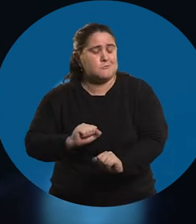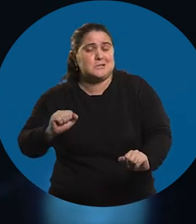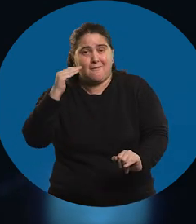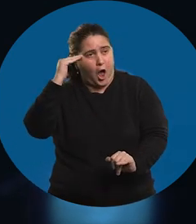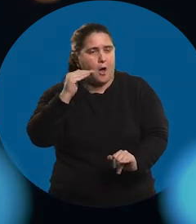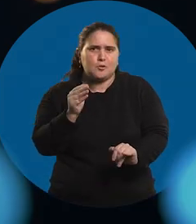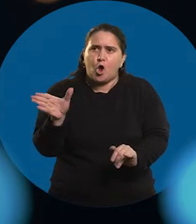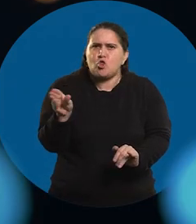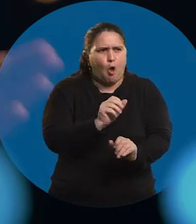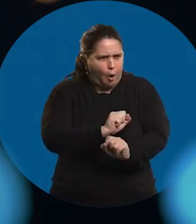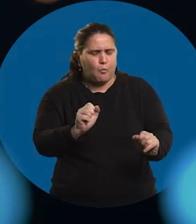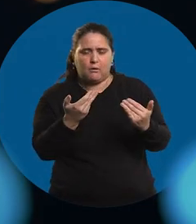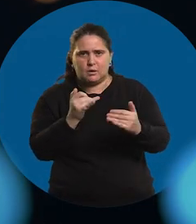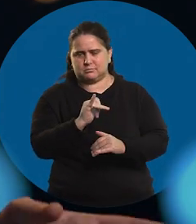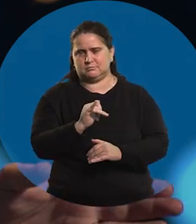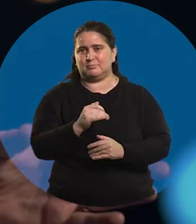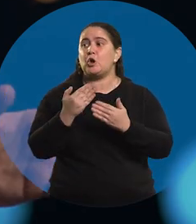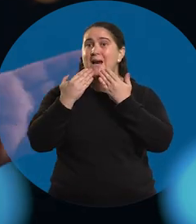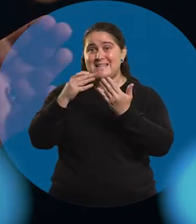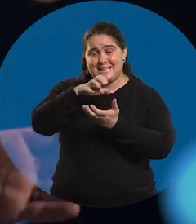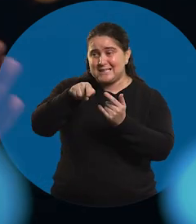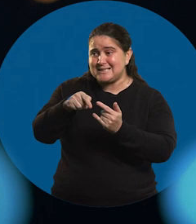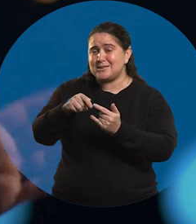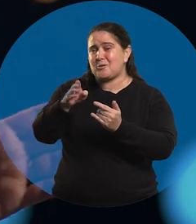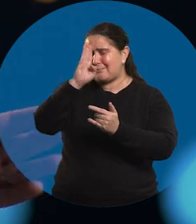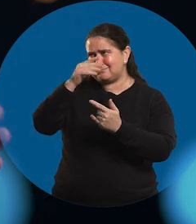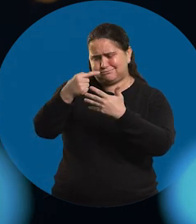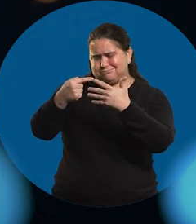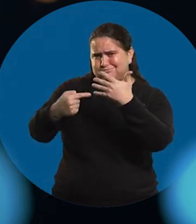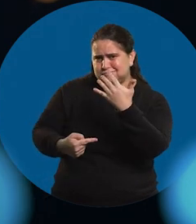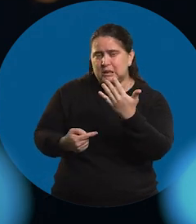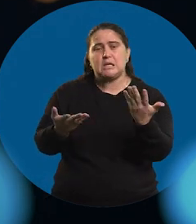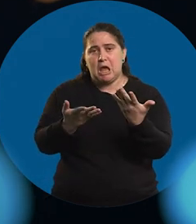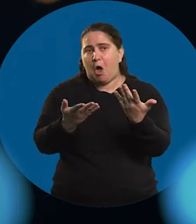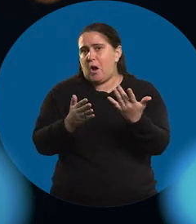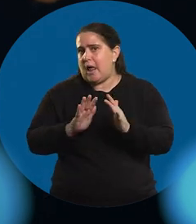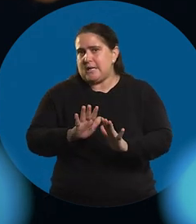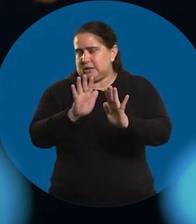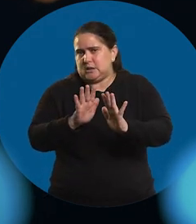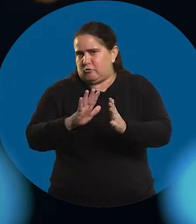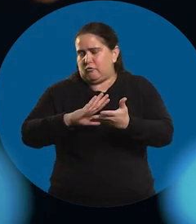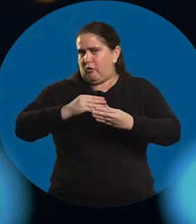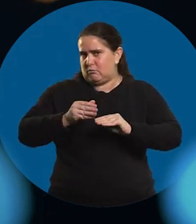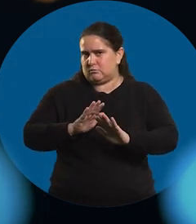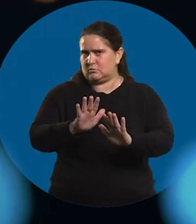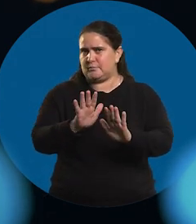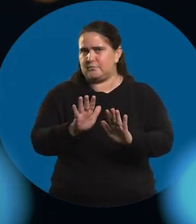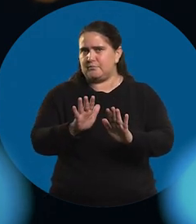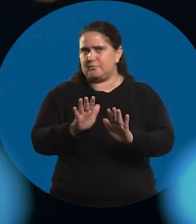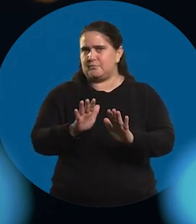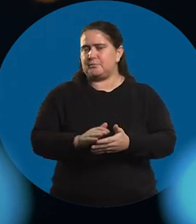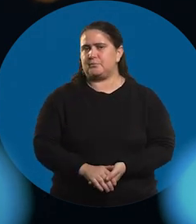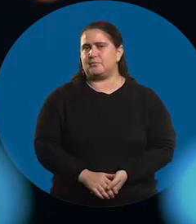podemos con todo. Pero esa crisis me enseñó un montón de cosas. Y hoy en día la vivo así, desde esa manera.